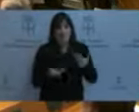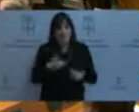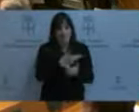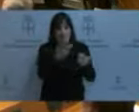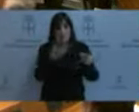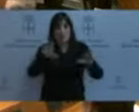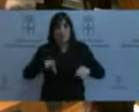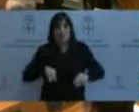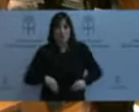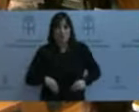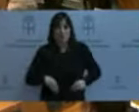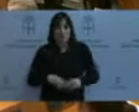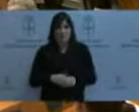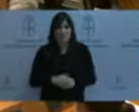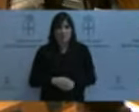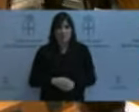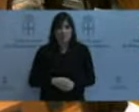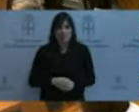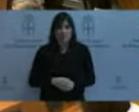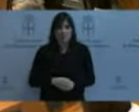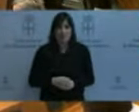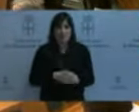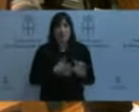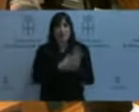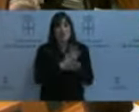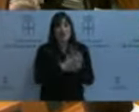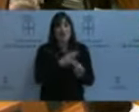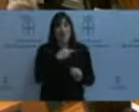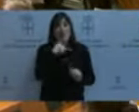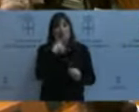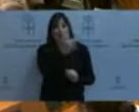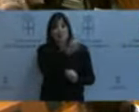Le corresponde intervenir a continuación al Grupo Parlamentario de Ciudadanos.